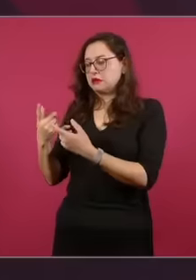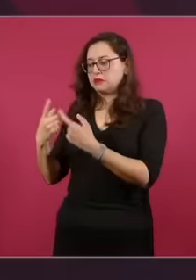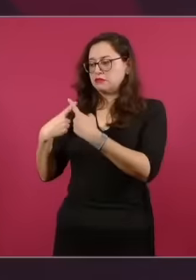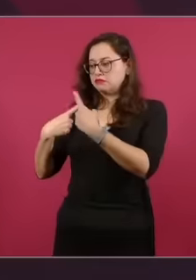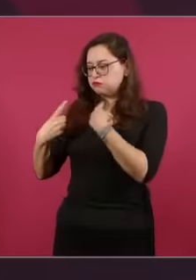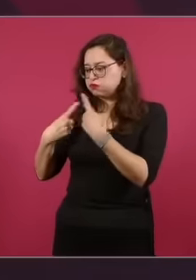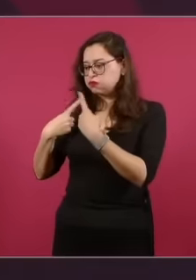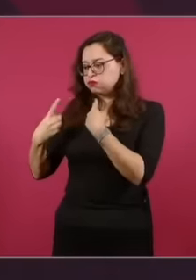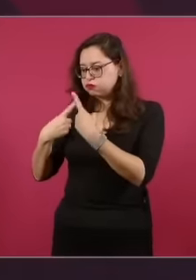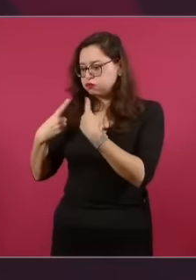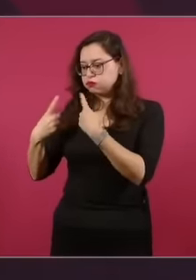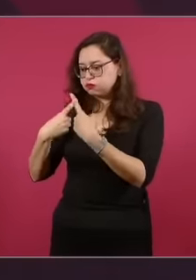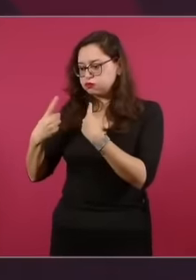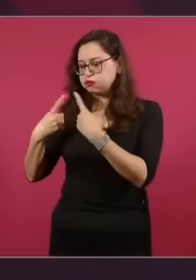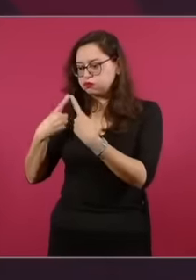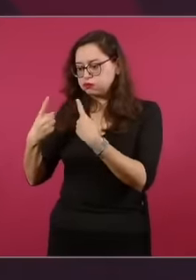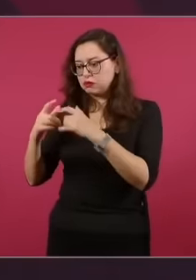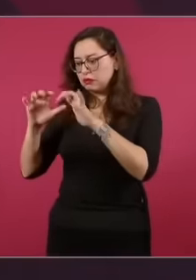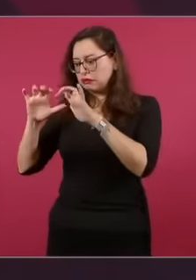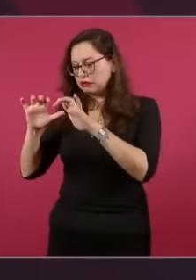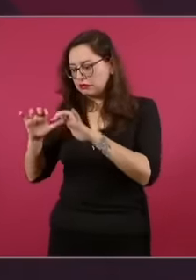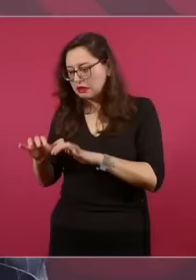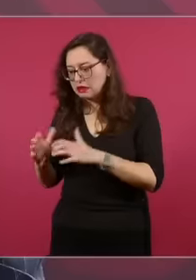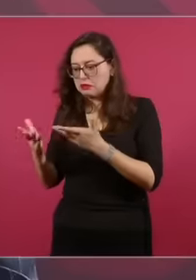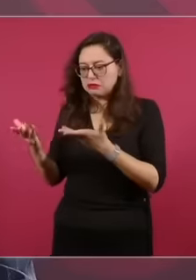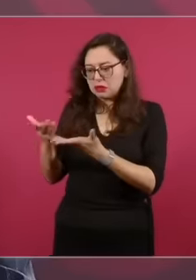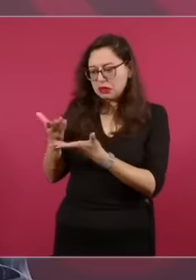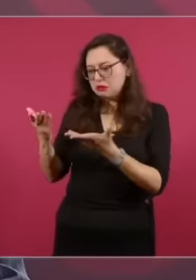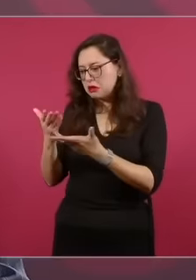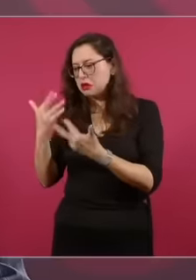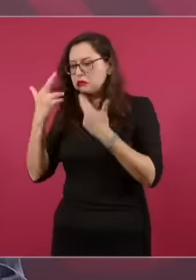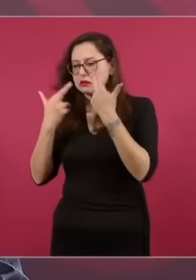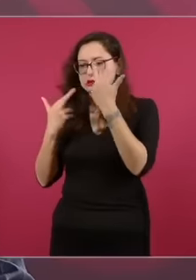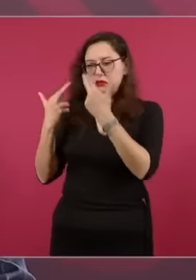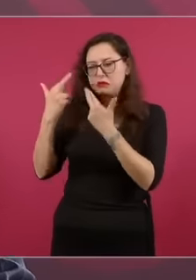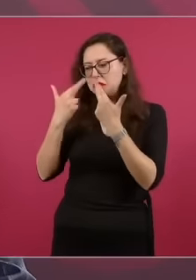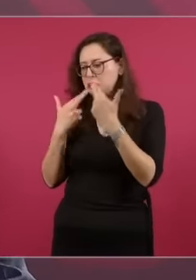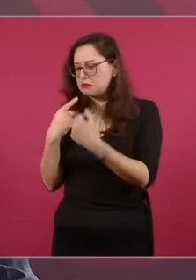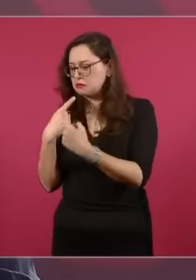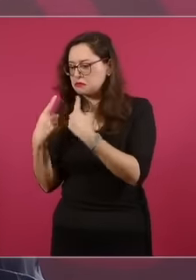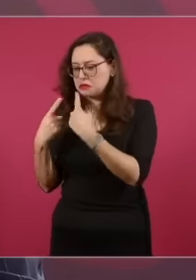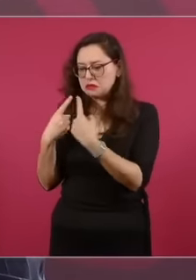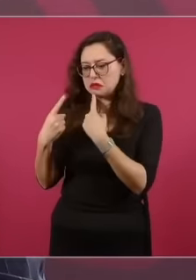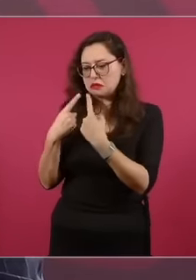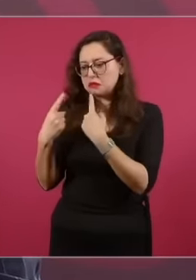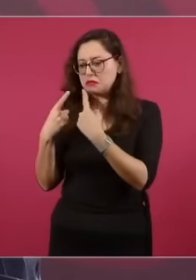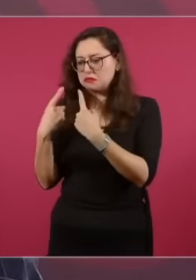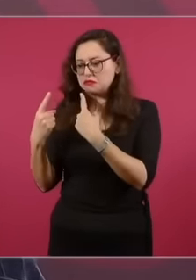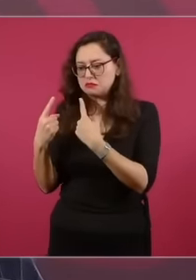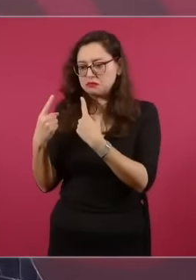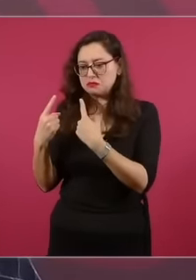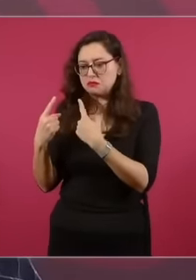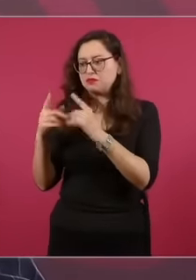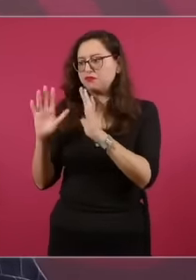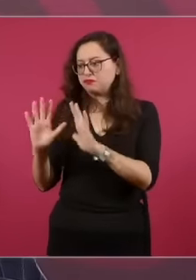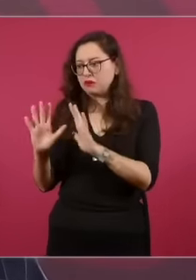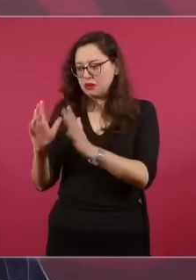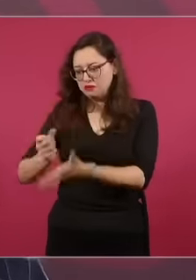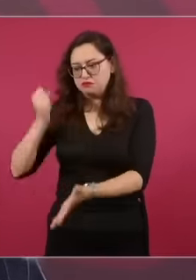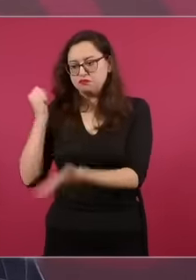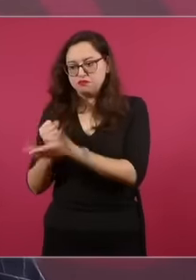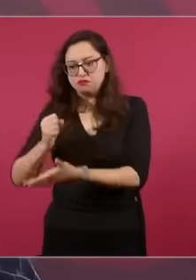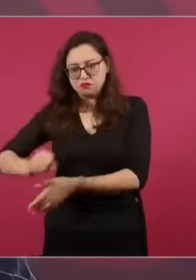las llamadas tesis y cuando se aprueban en una dirección